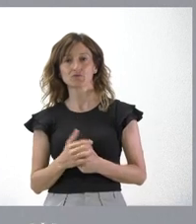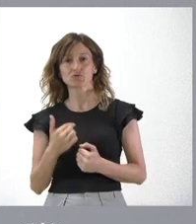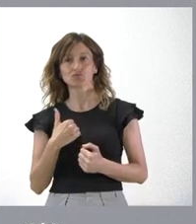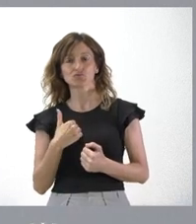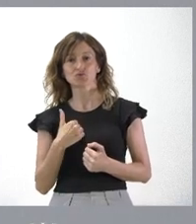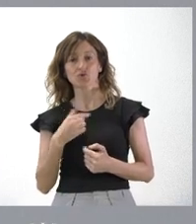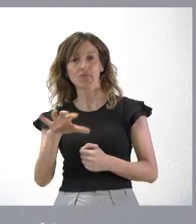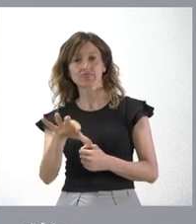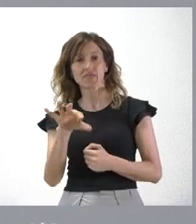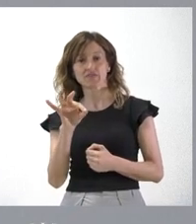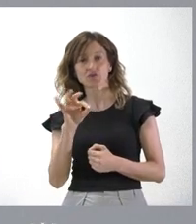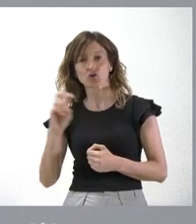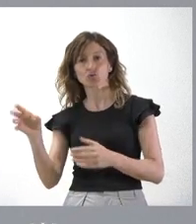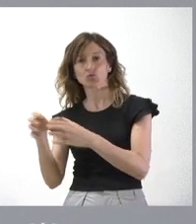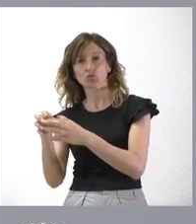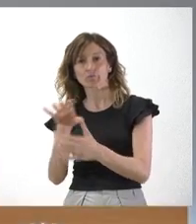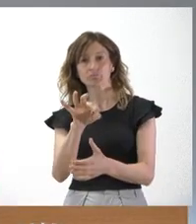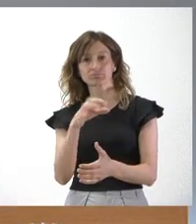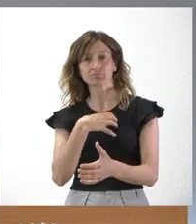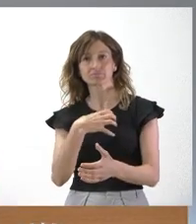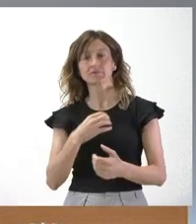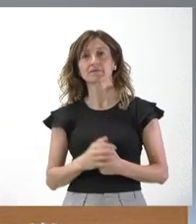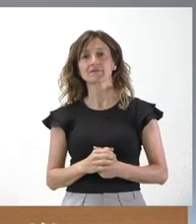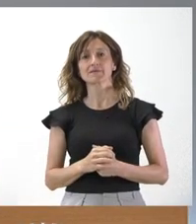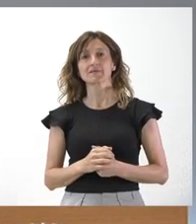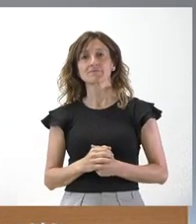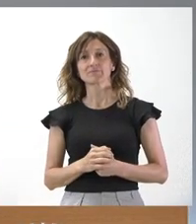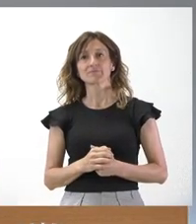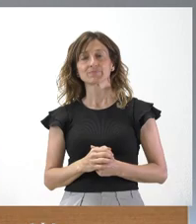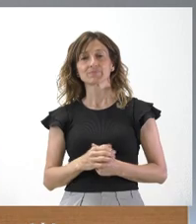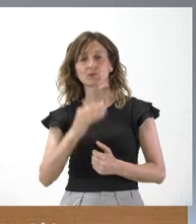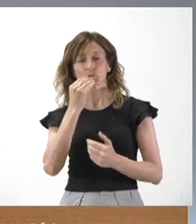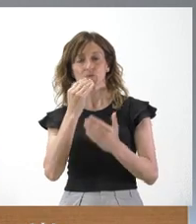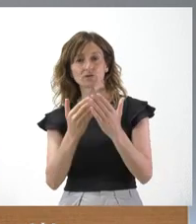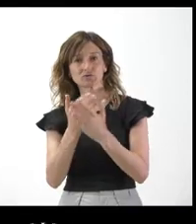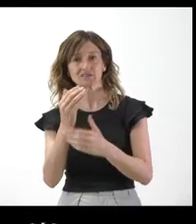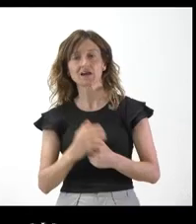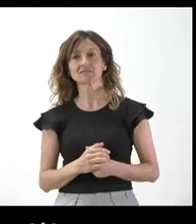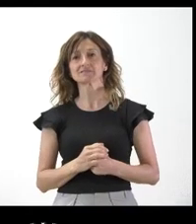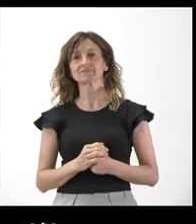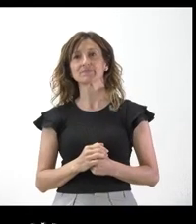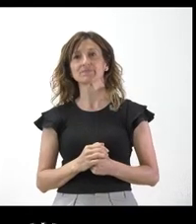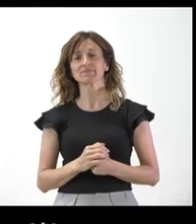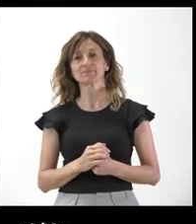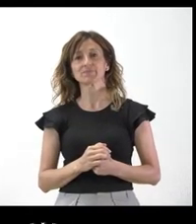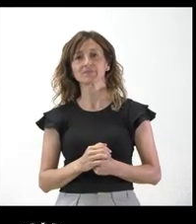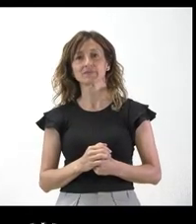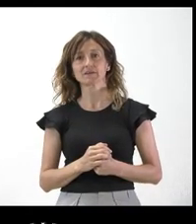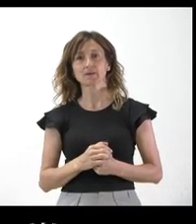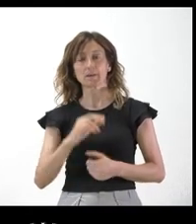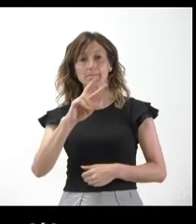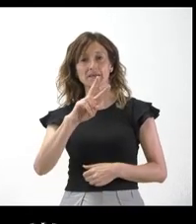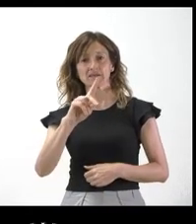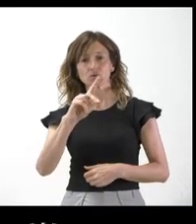tomar esas decisiones por parte de otro partido político. Sí, buenos días. ¿Cuál sería el motivo por el que los 21